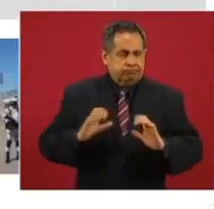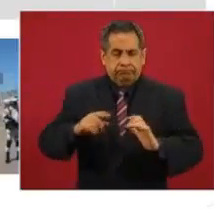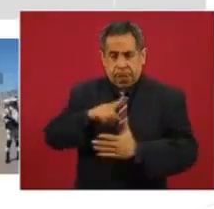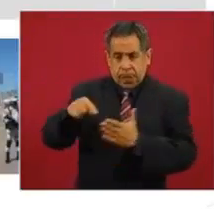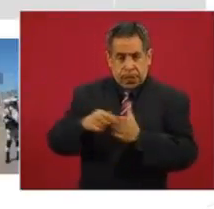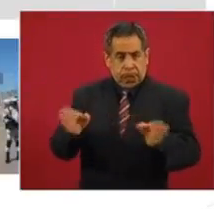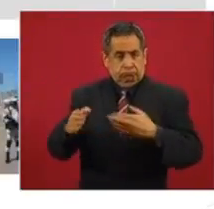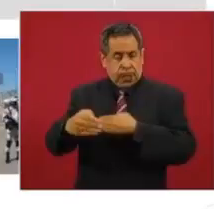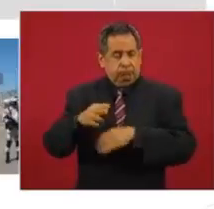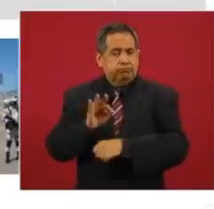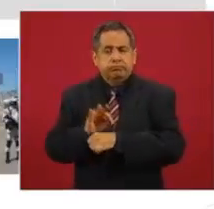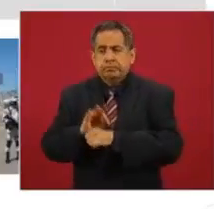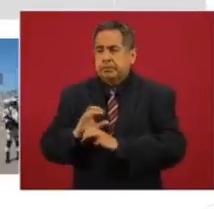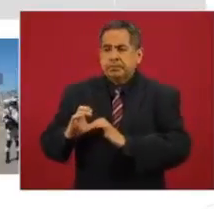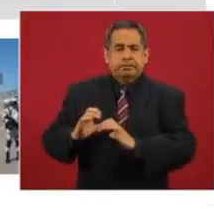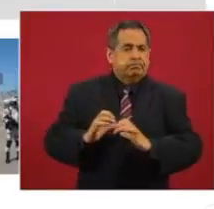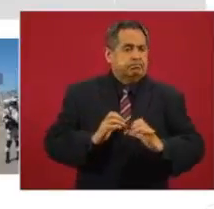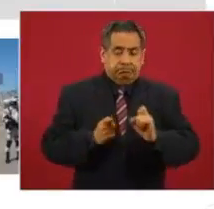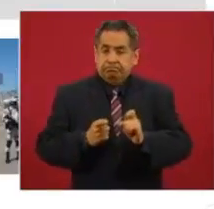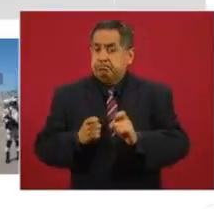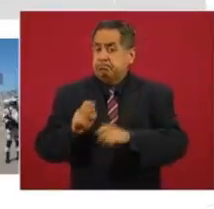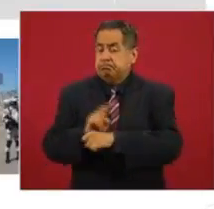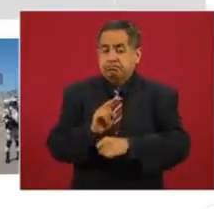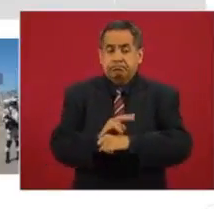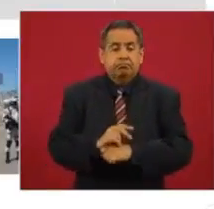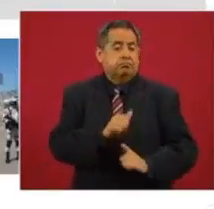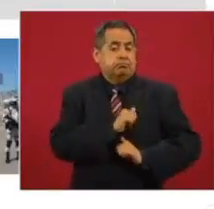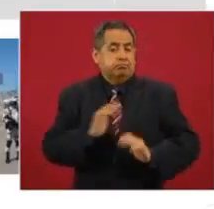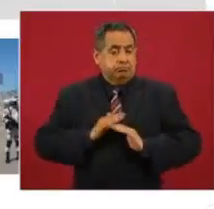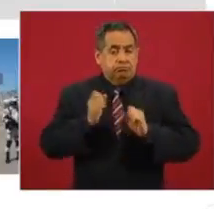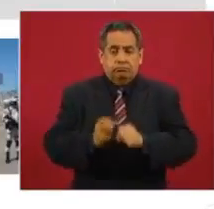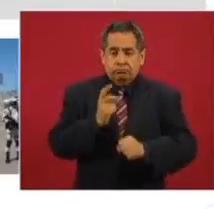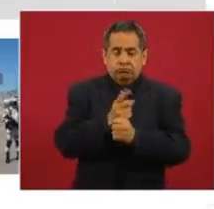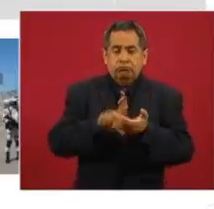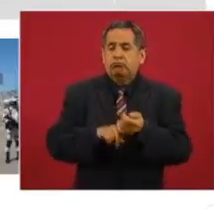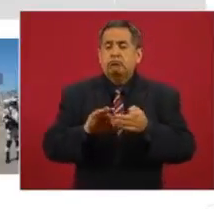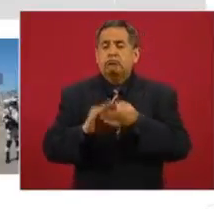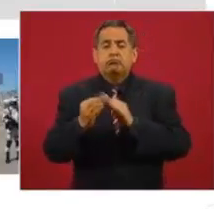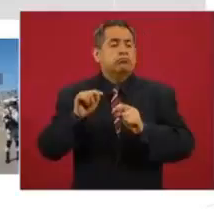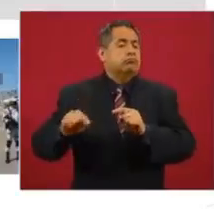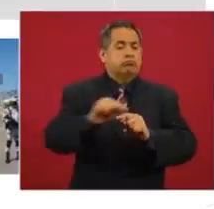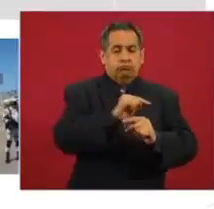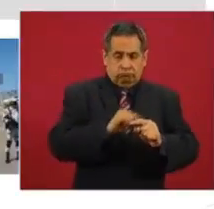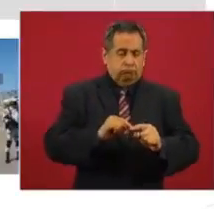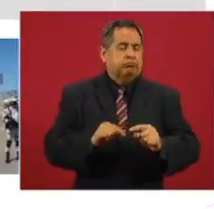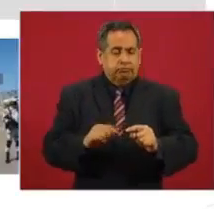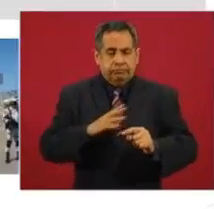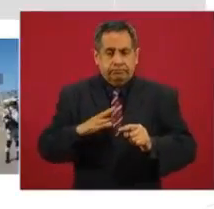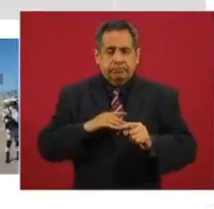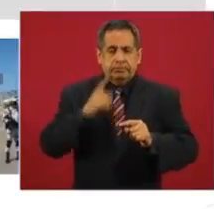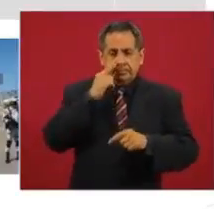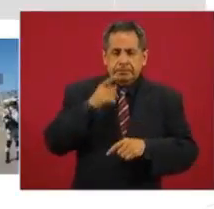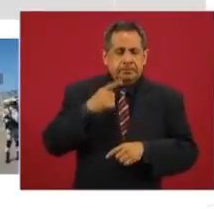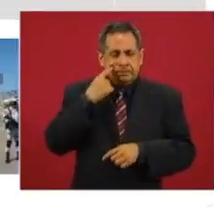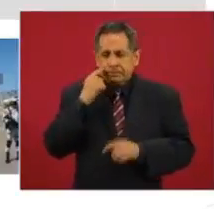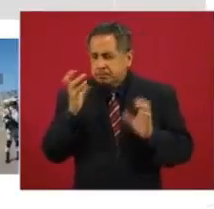resguardar aidas sensibles de las mismas, puestos militares de seguridad y mediaciones de estas instalaciones, patrullajes